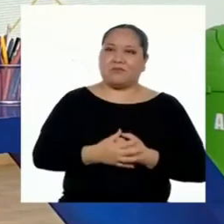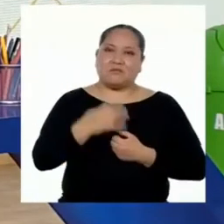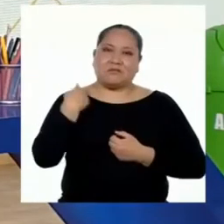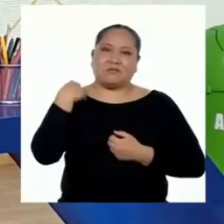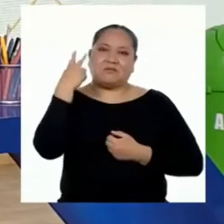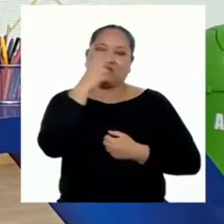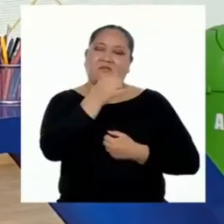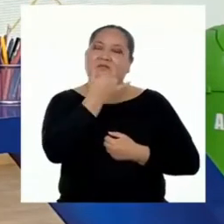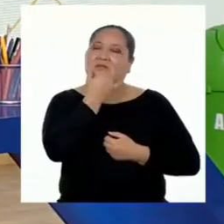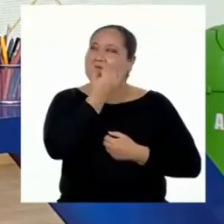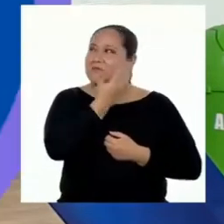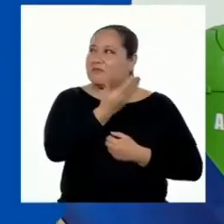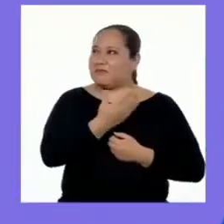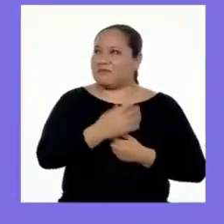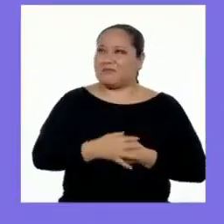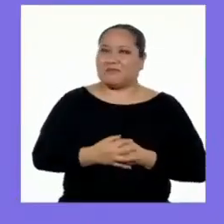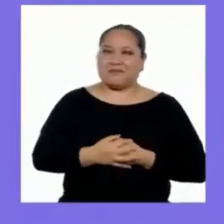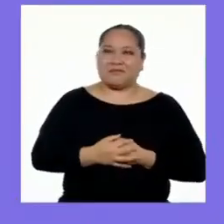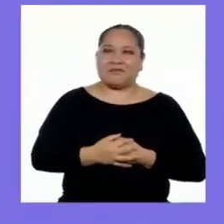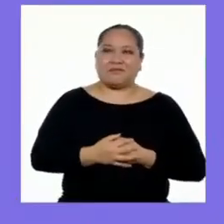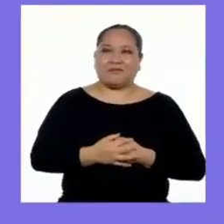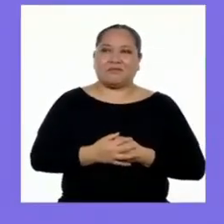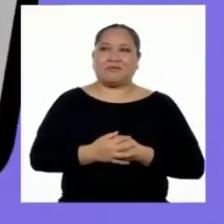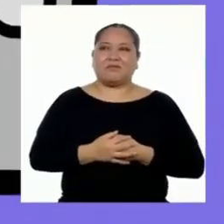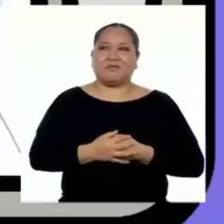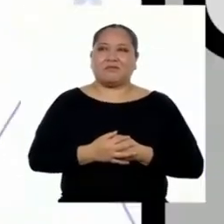Veamos de qué se trata.